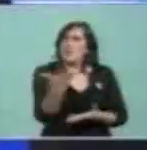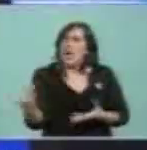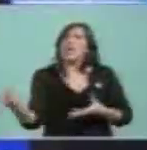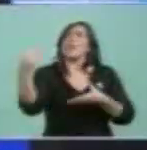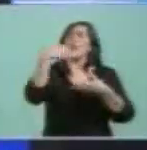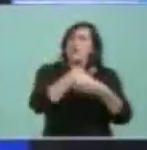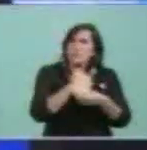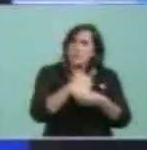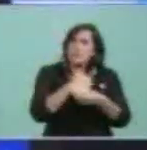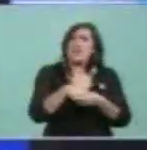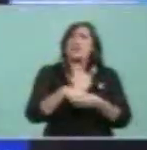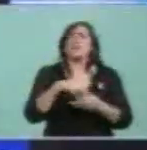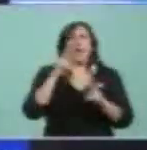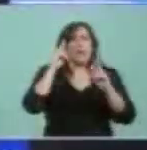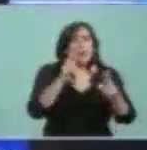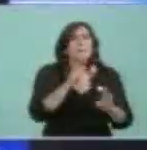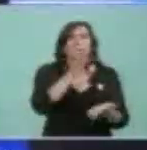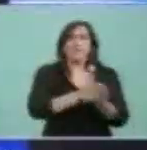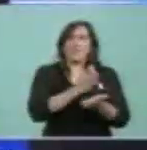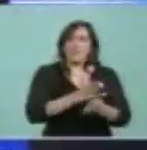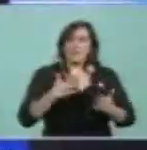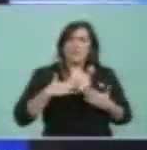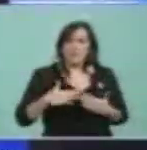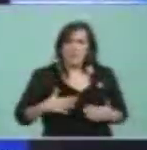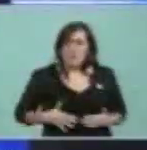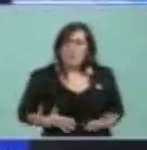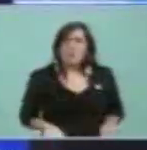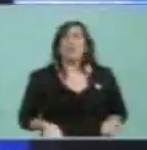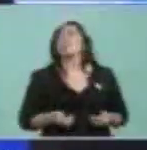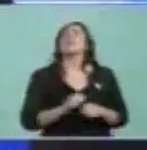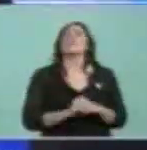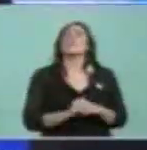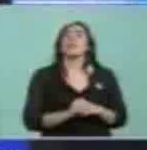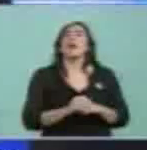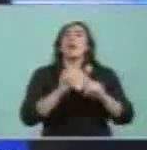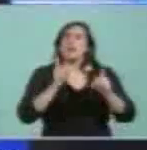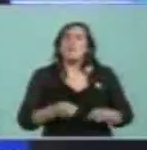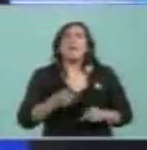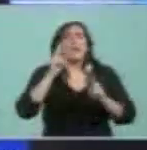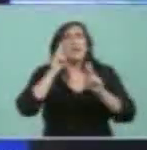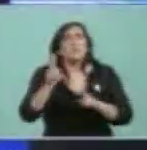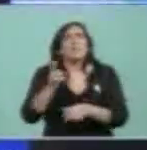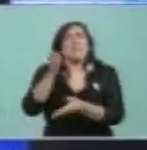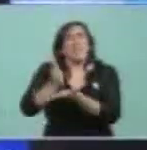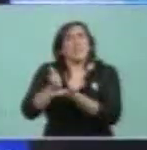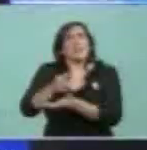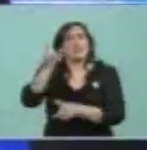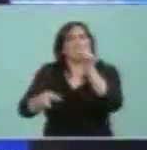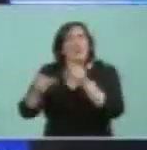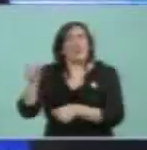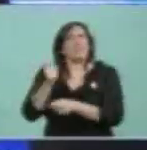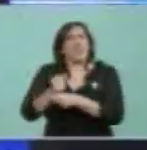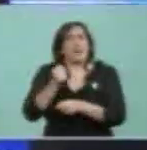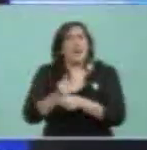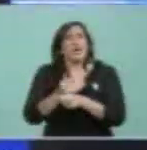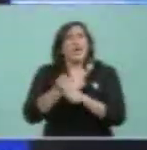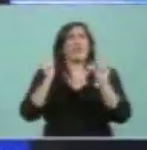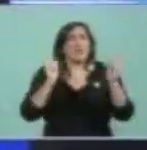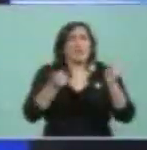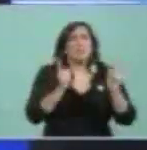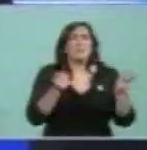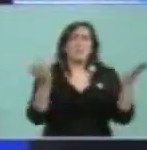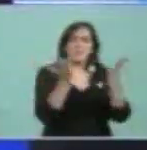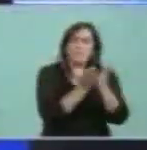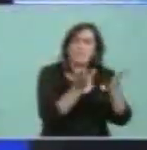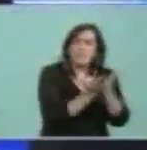con vigencia de los derechos humanos, con vigencia de los derechos de los trabajadores, de los educadores, de